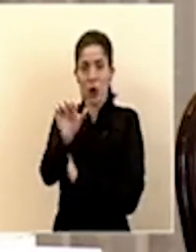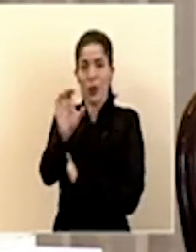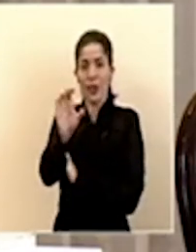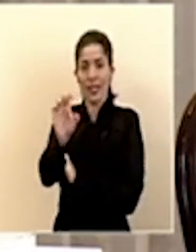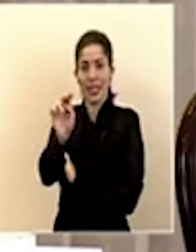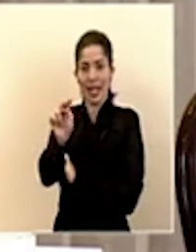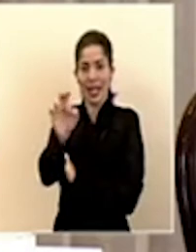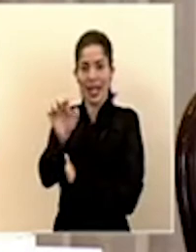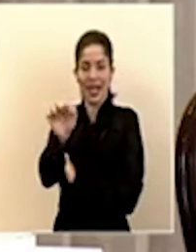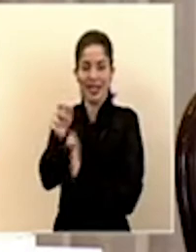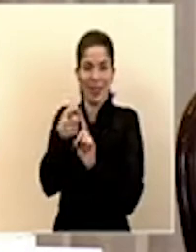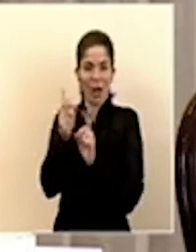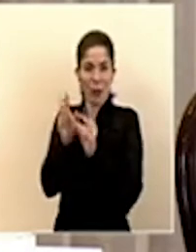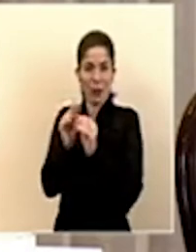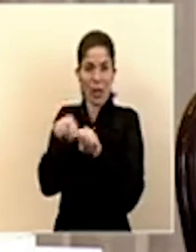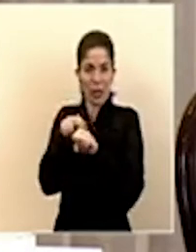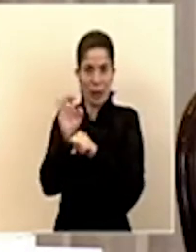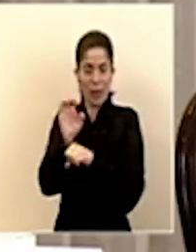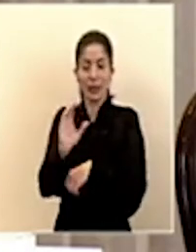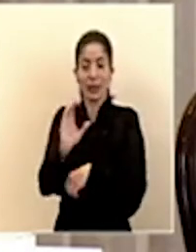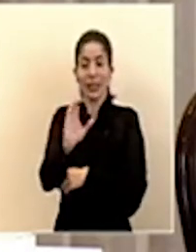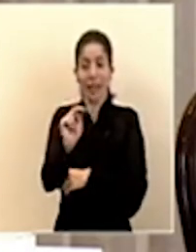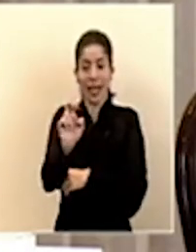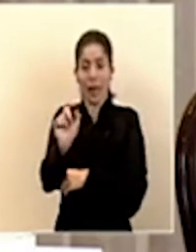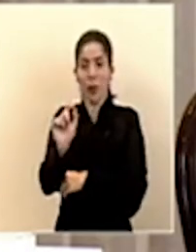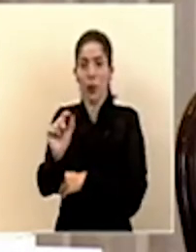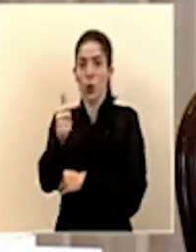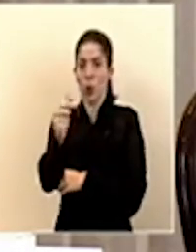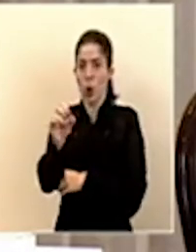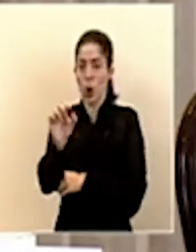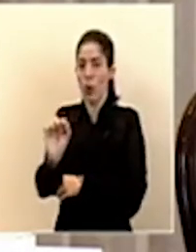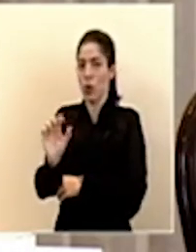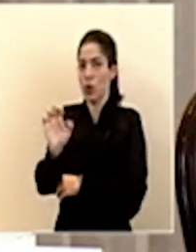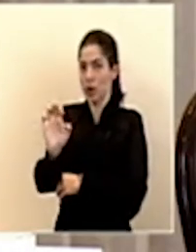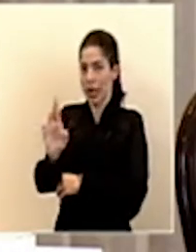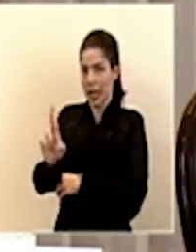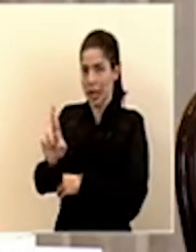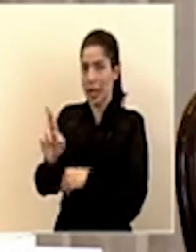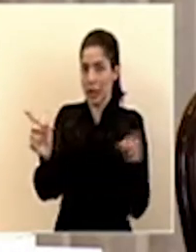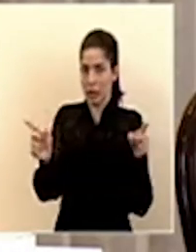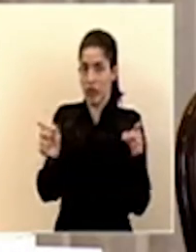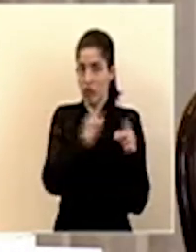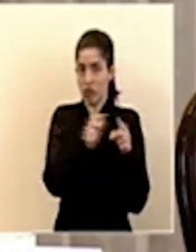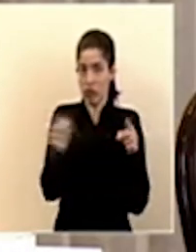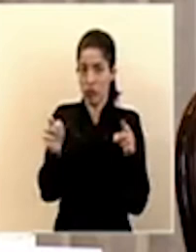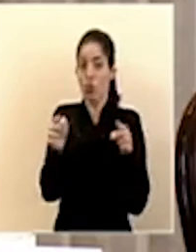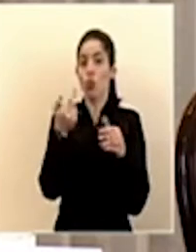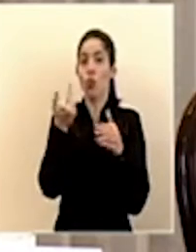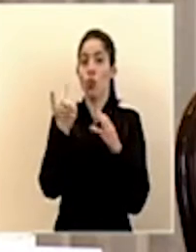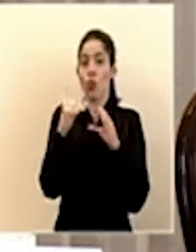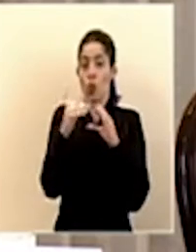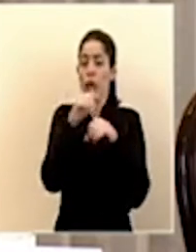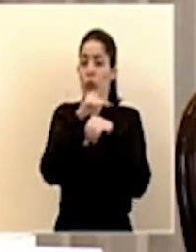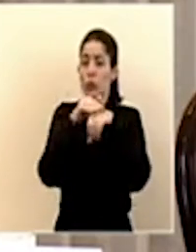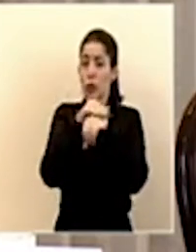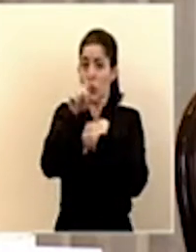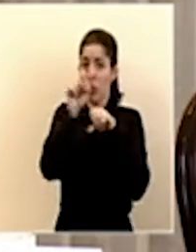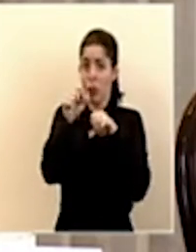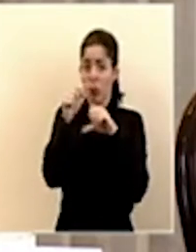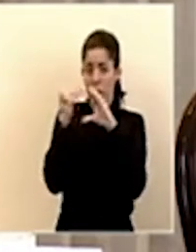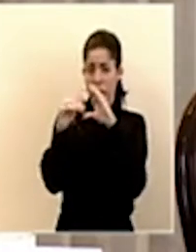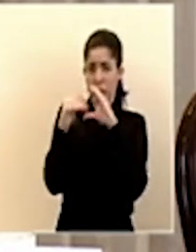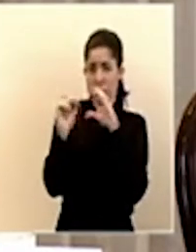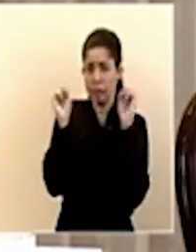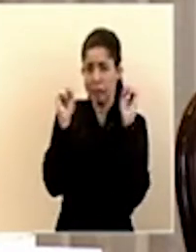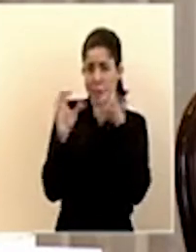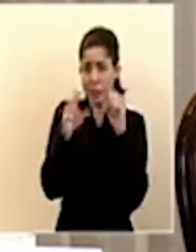de Comisión Nacional de Emergencias punto GO punto CR y así que por favor si escriben ahí directamente